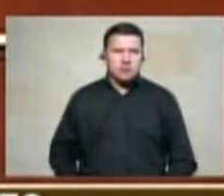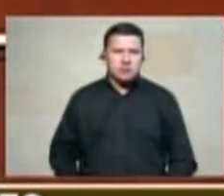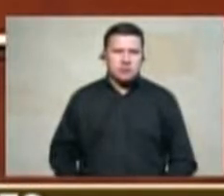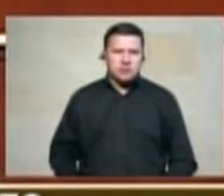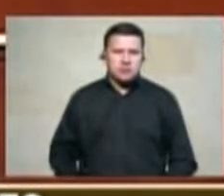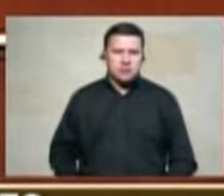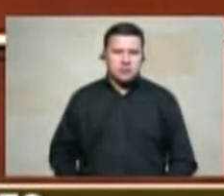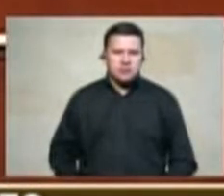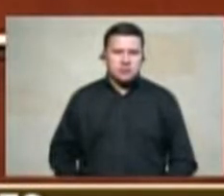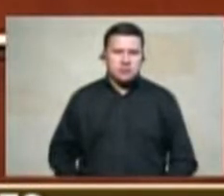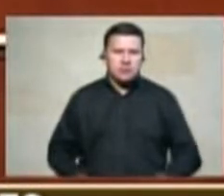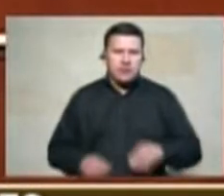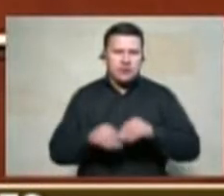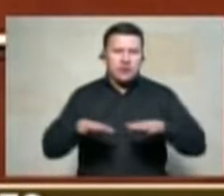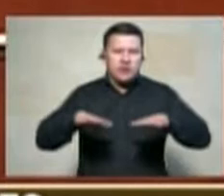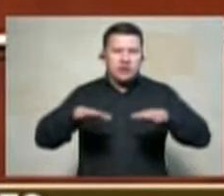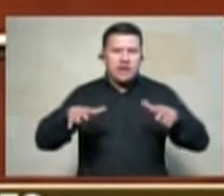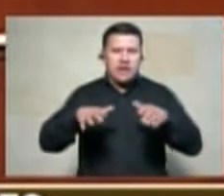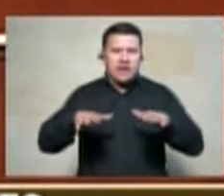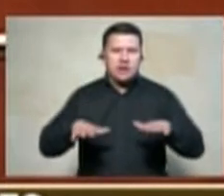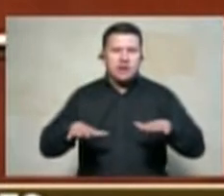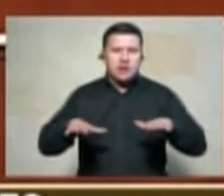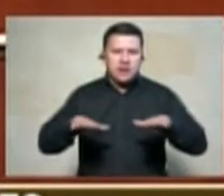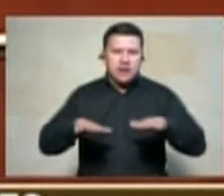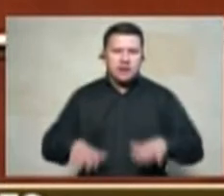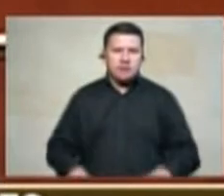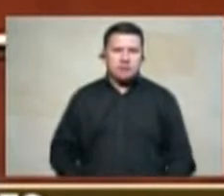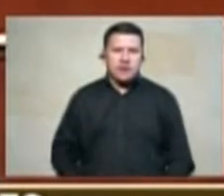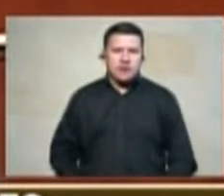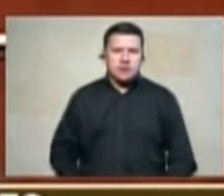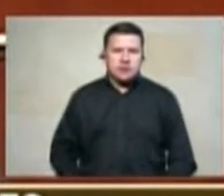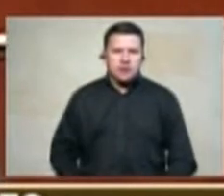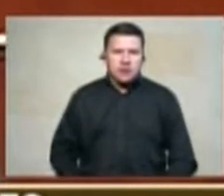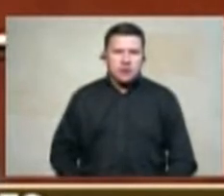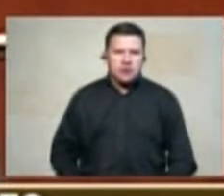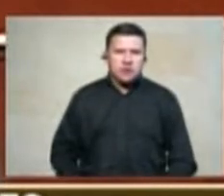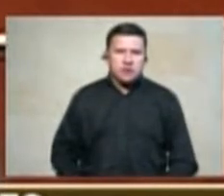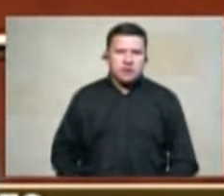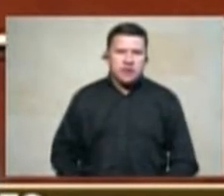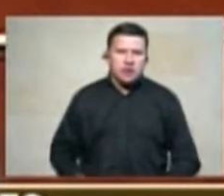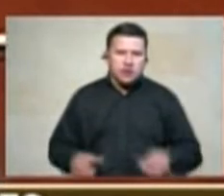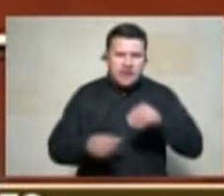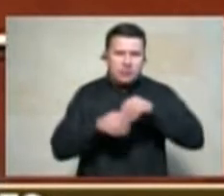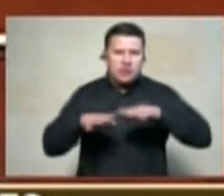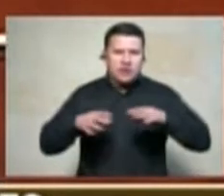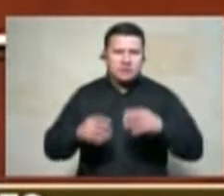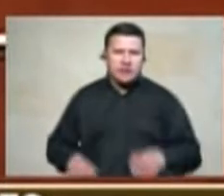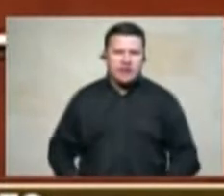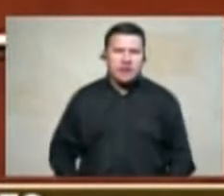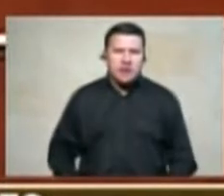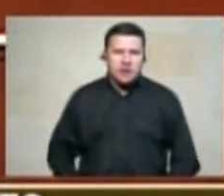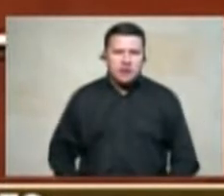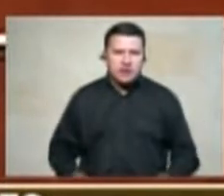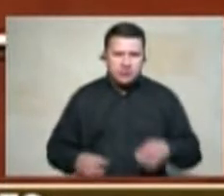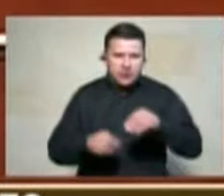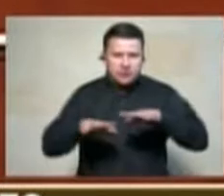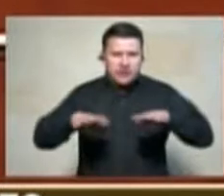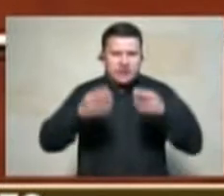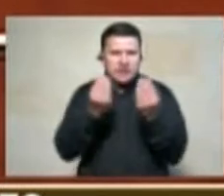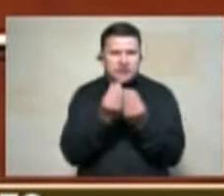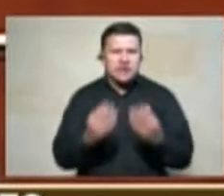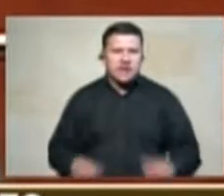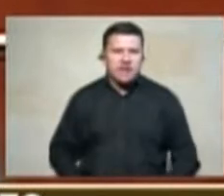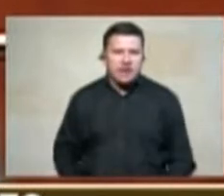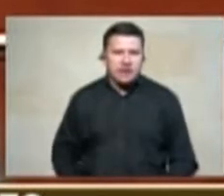porque mi investigación ha sido impecable yo porque tengo los recursos gracias a dios porque he salido adelante porque he